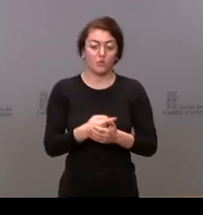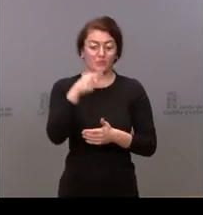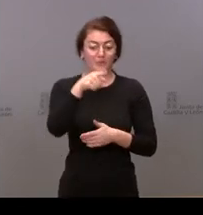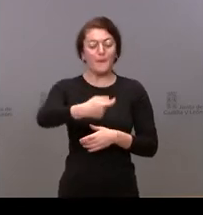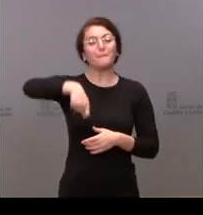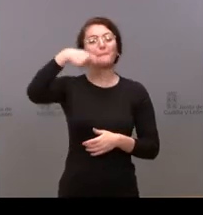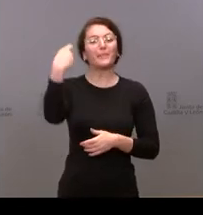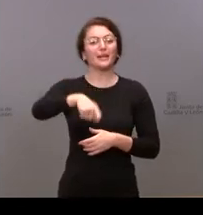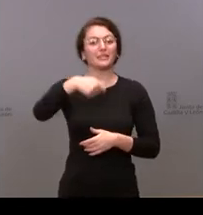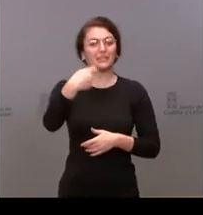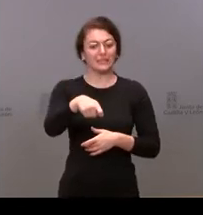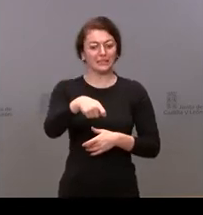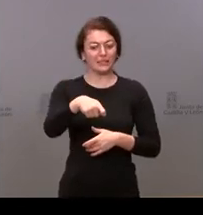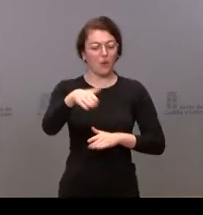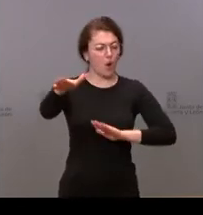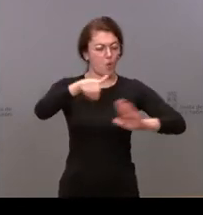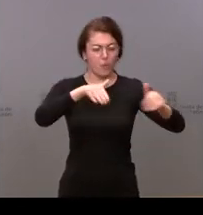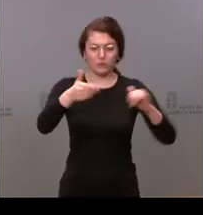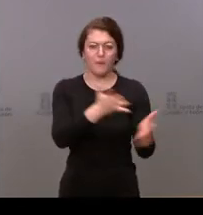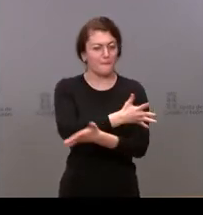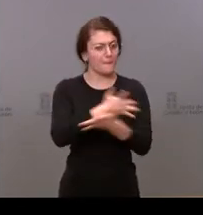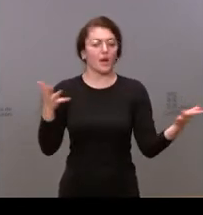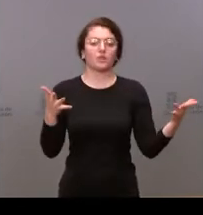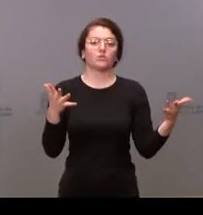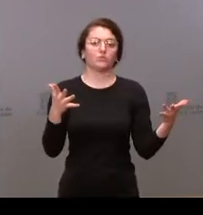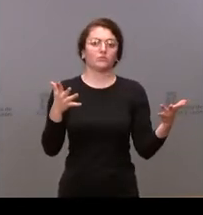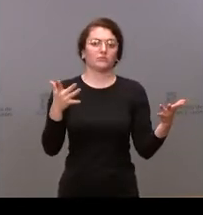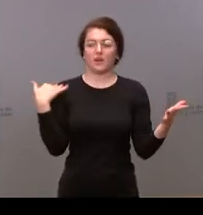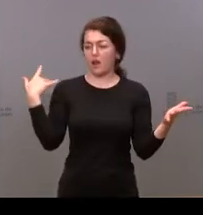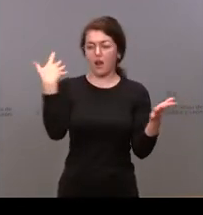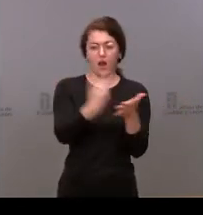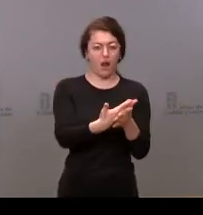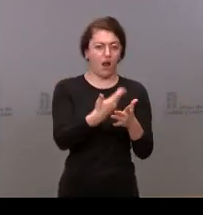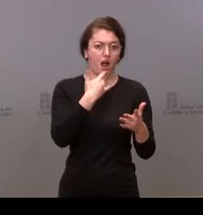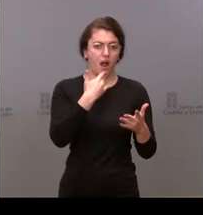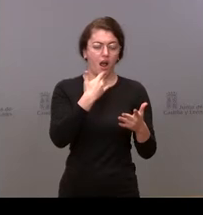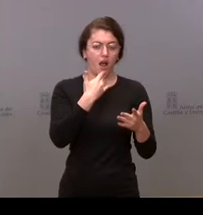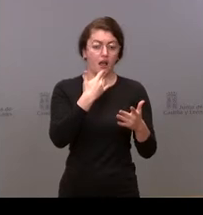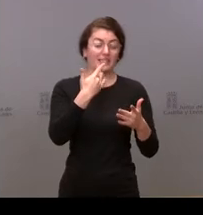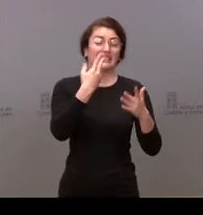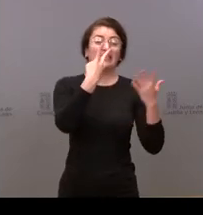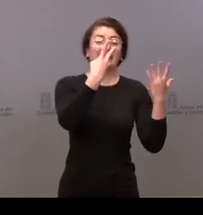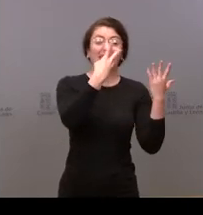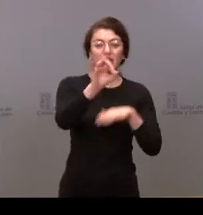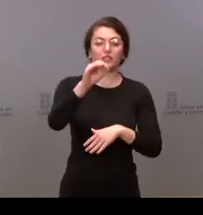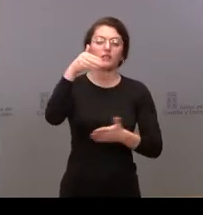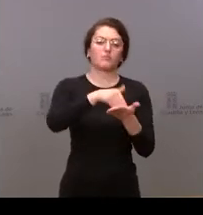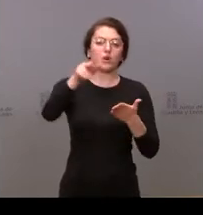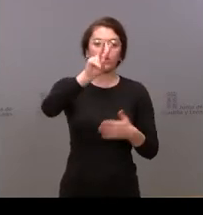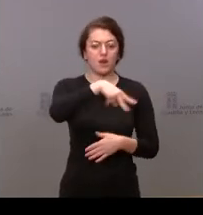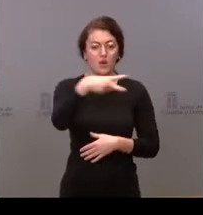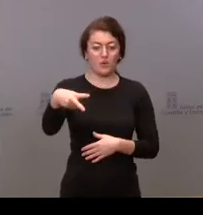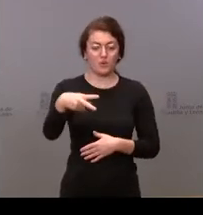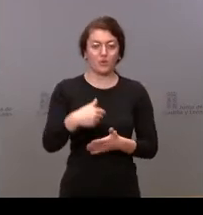la mayor convocatoria de este tipo de inversiones de la historia de la comunidad. Son 70 millones de euros. En lo que llevábamos de la legislatura eran